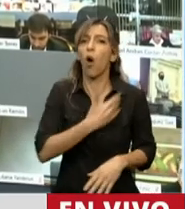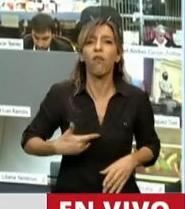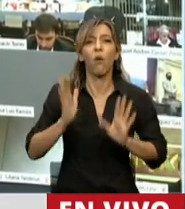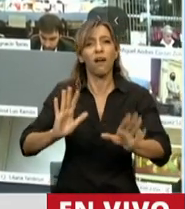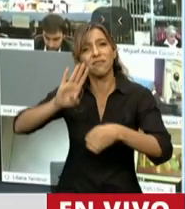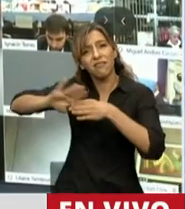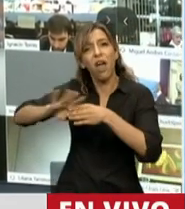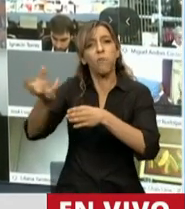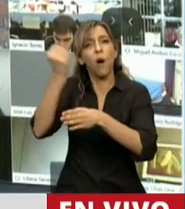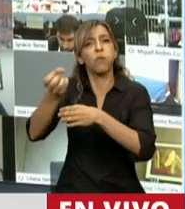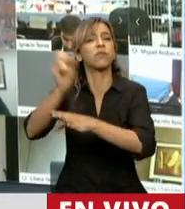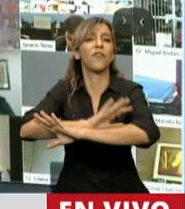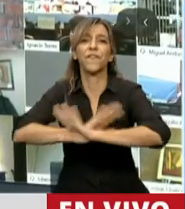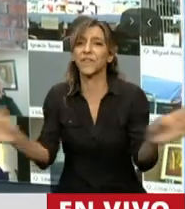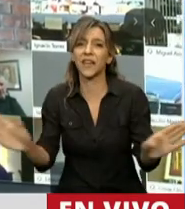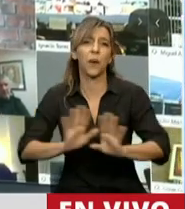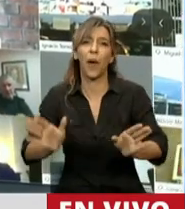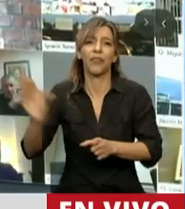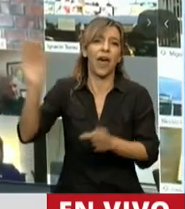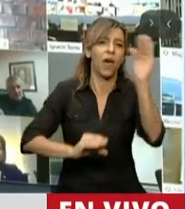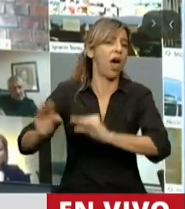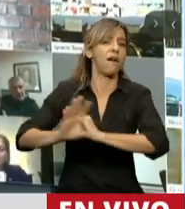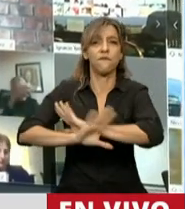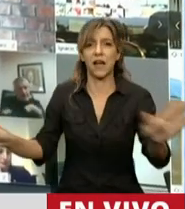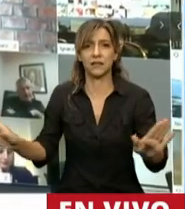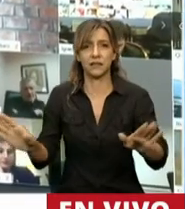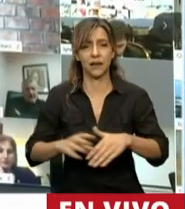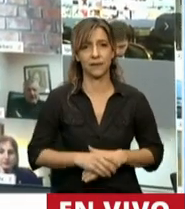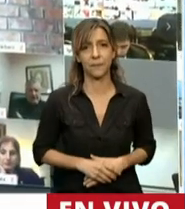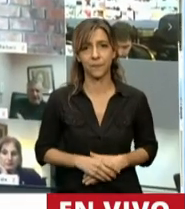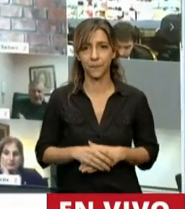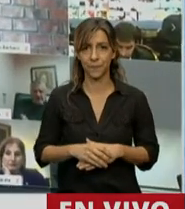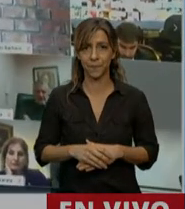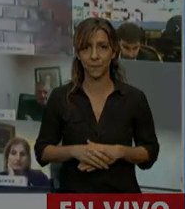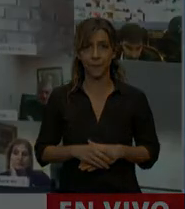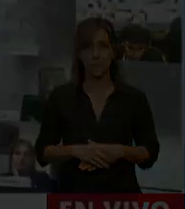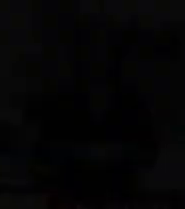indiscriminadamente sin dar respuestas al pueblo argentino. Muchas gracias. Gracias, diputada.